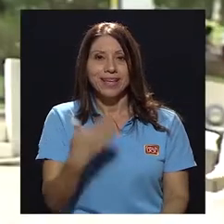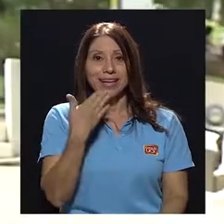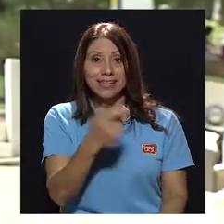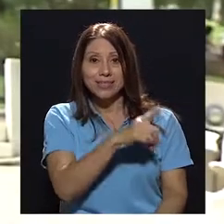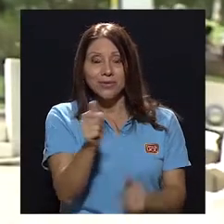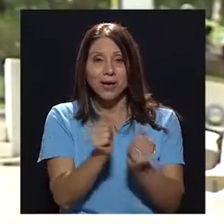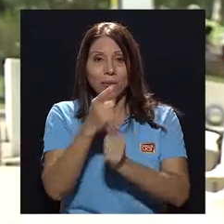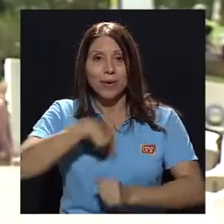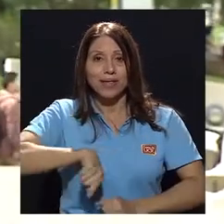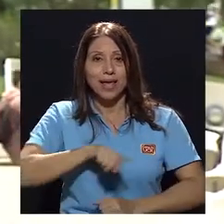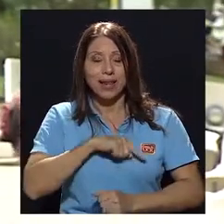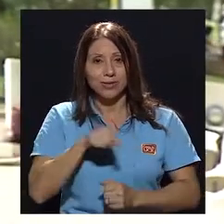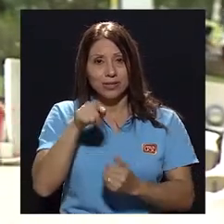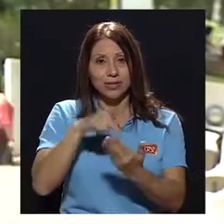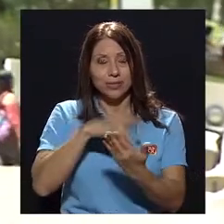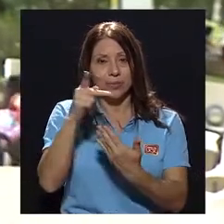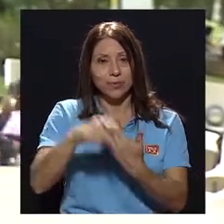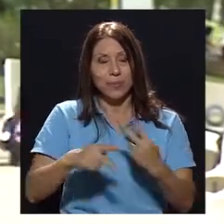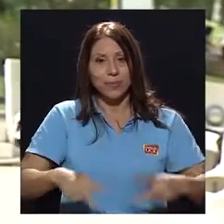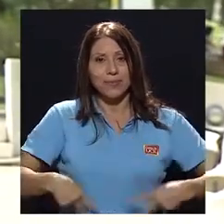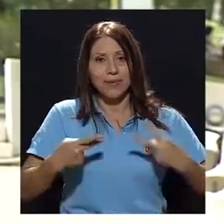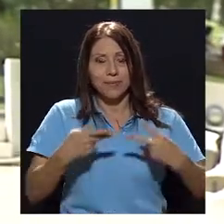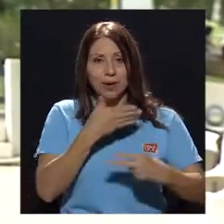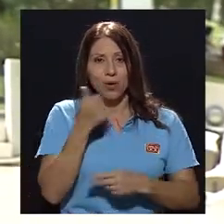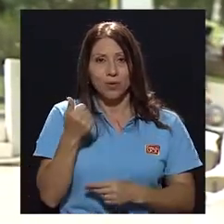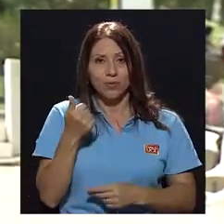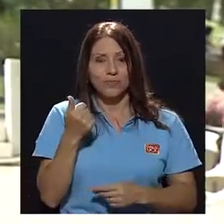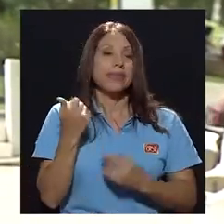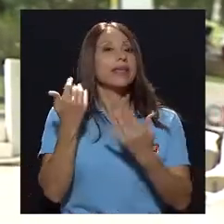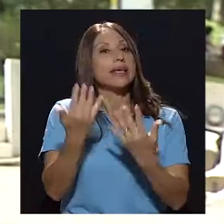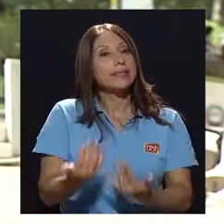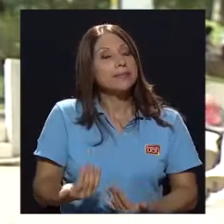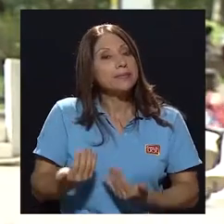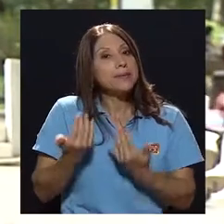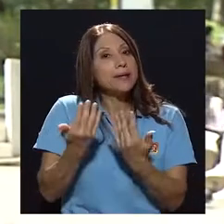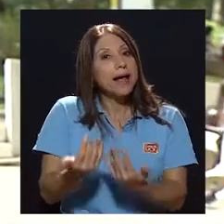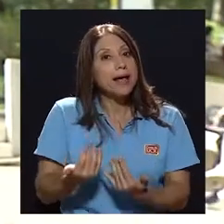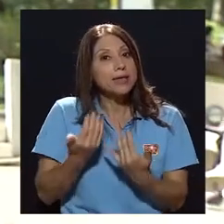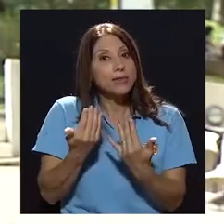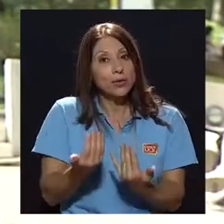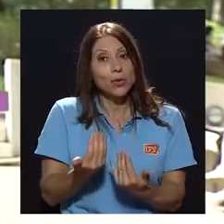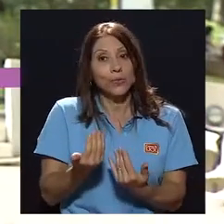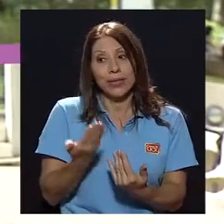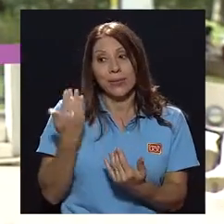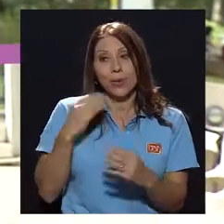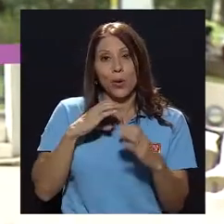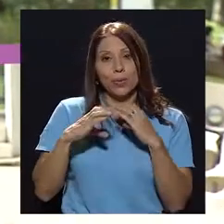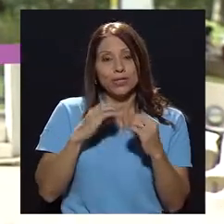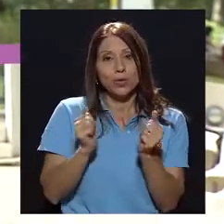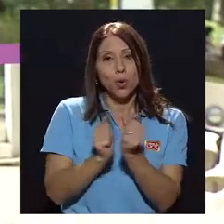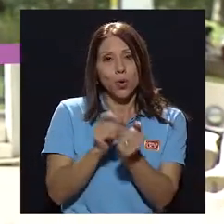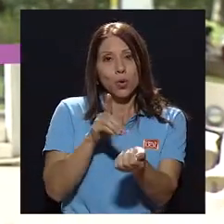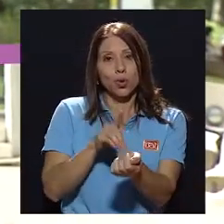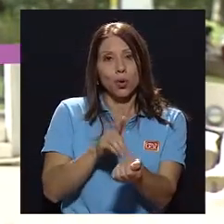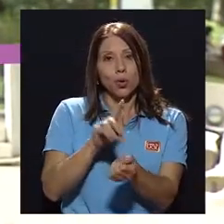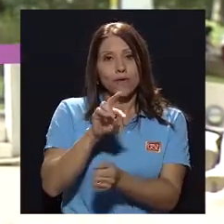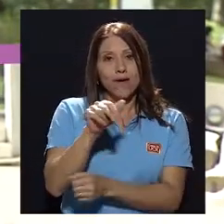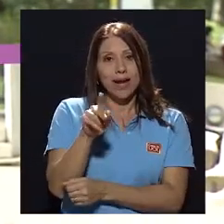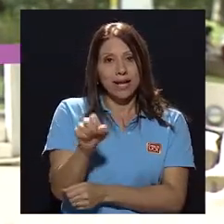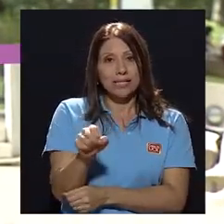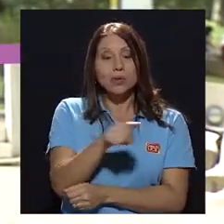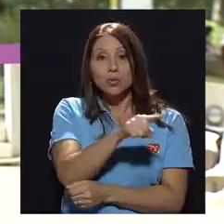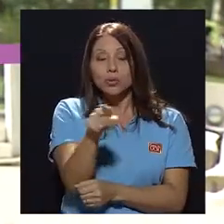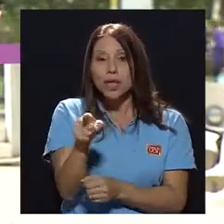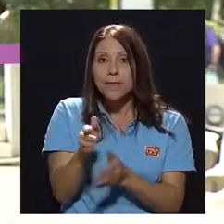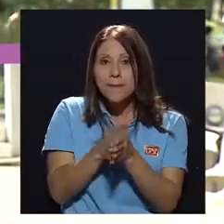Gracias por habernos acompañado en un capítulo más de Vivir Mejor, esperando que la conversación que tuvimos con el doctor Vargas le haya